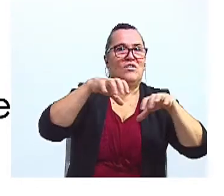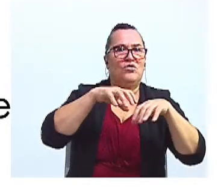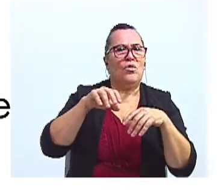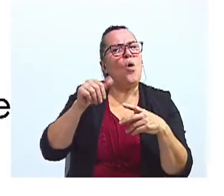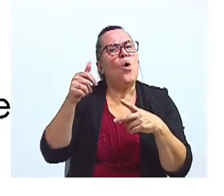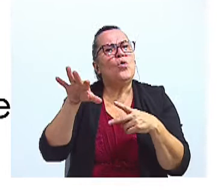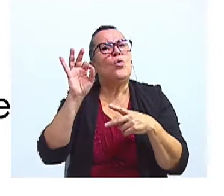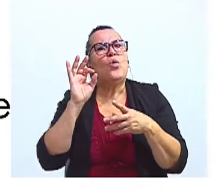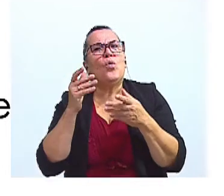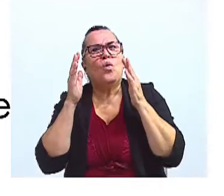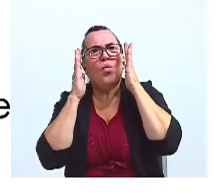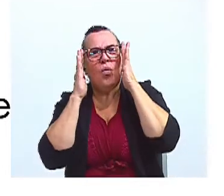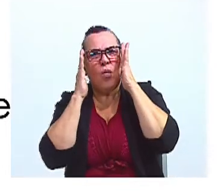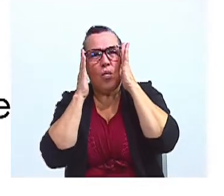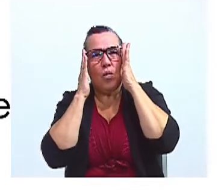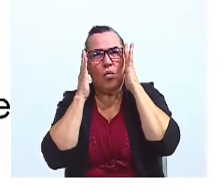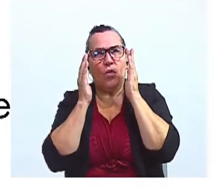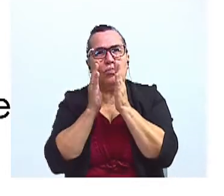otro?